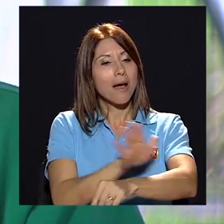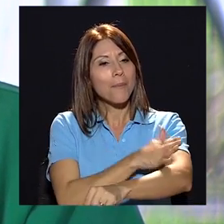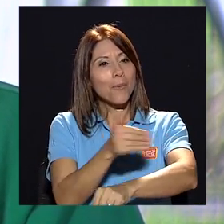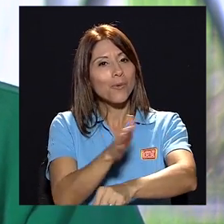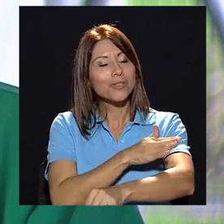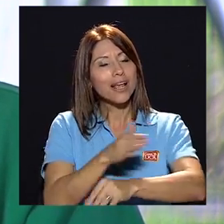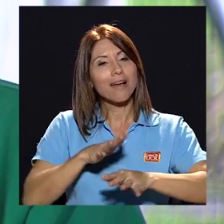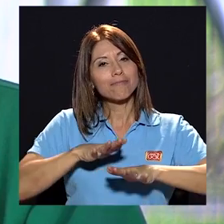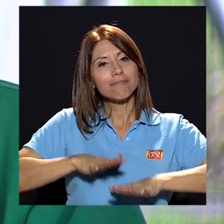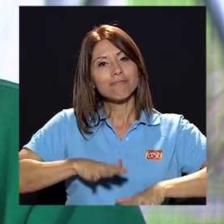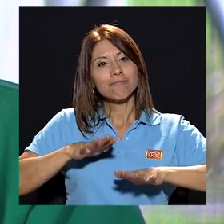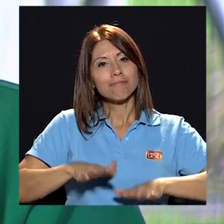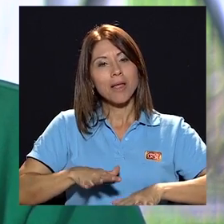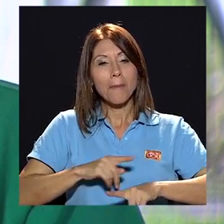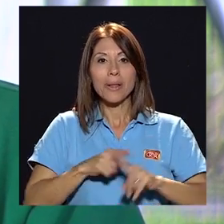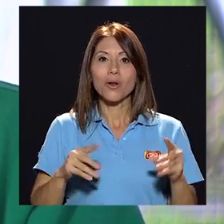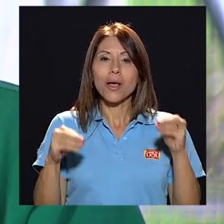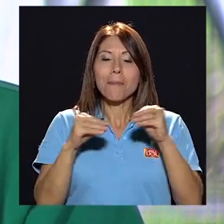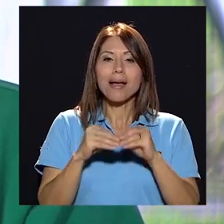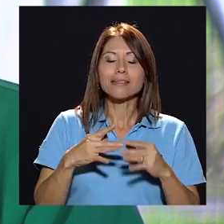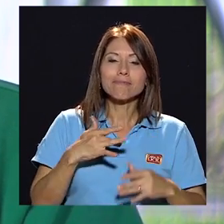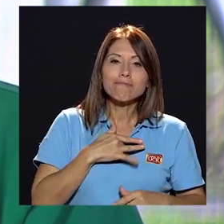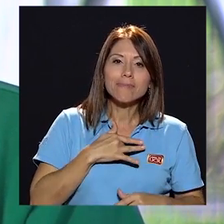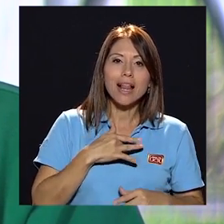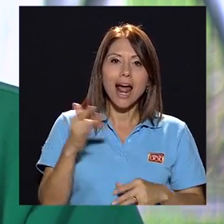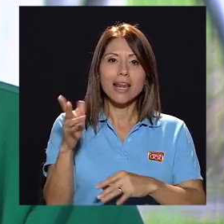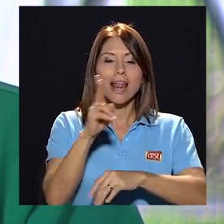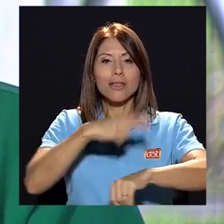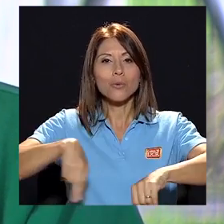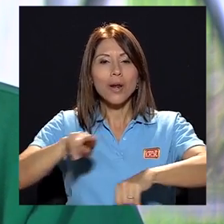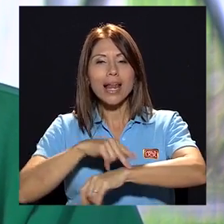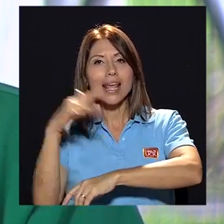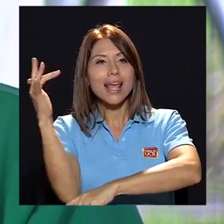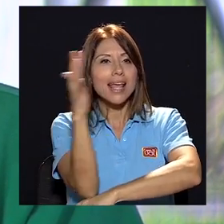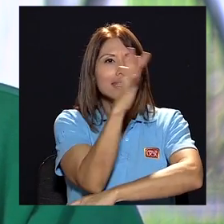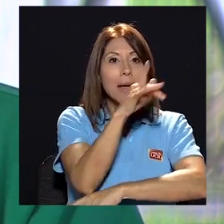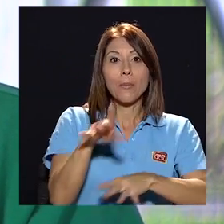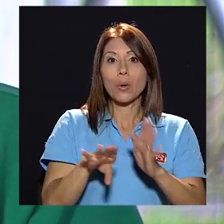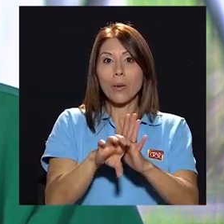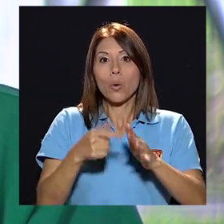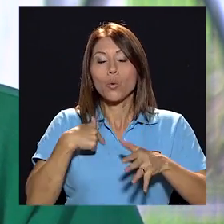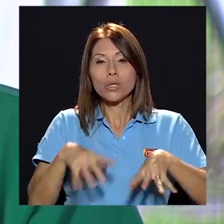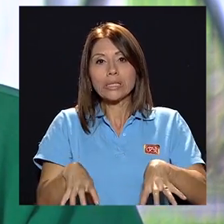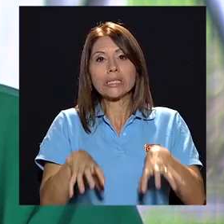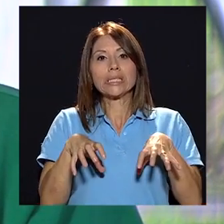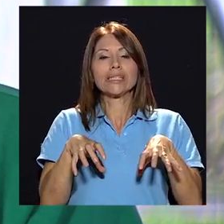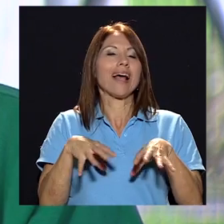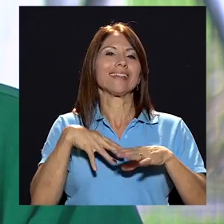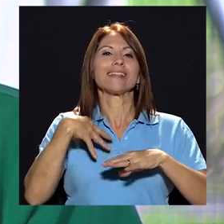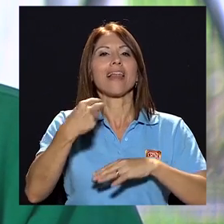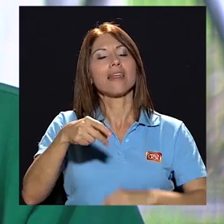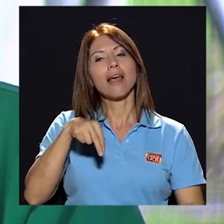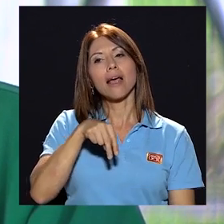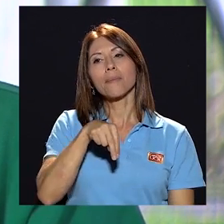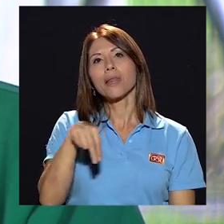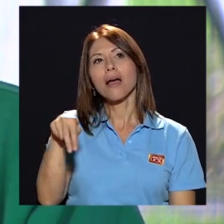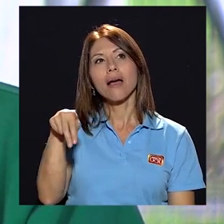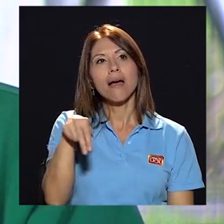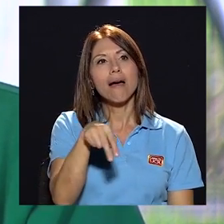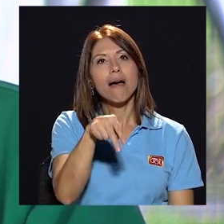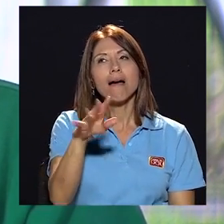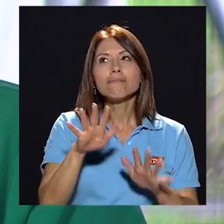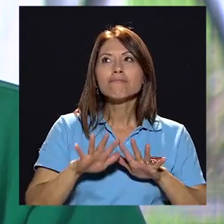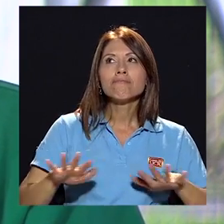música, que me relaja, y sobre todo lo que más es eso, digamos la naturaleza, cuando uno está muy estresado, salir a caminar, buscar un poco de verde, de